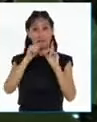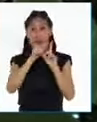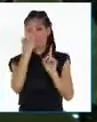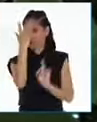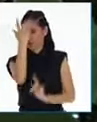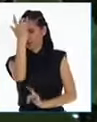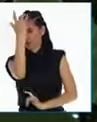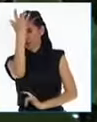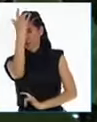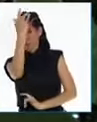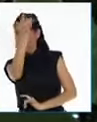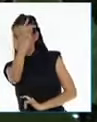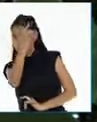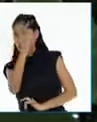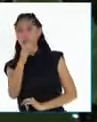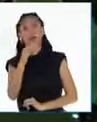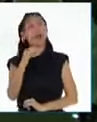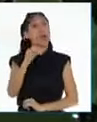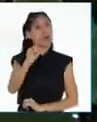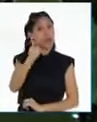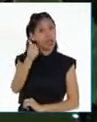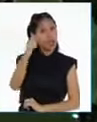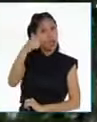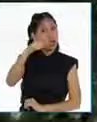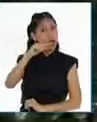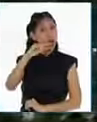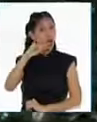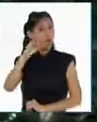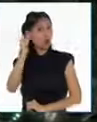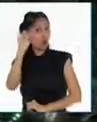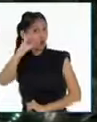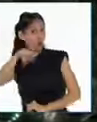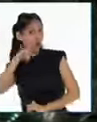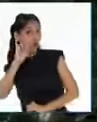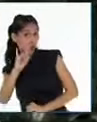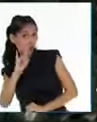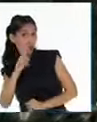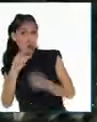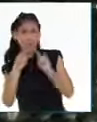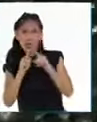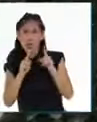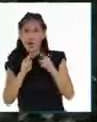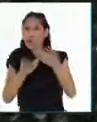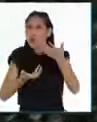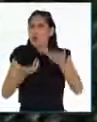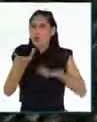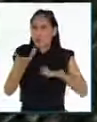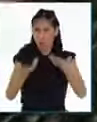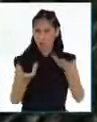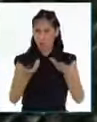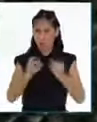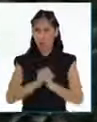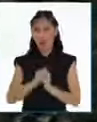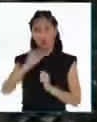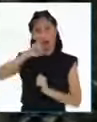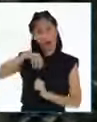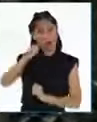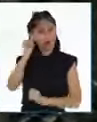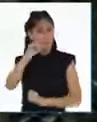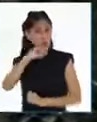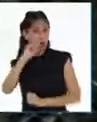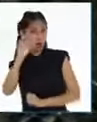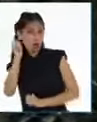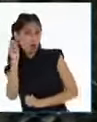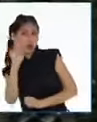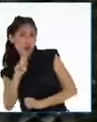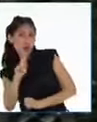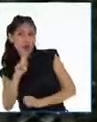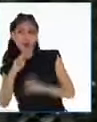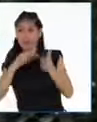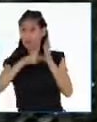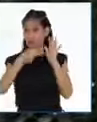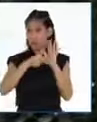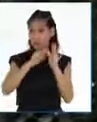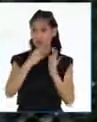en Aguajú. Pero no se confundan. Jaguar en Aguajú significa o se dice cuanca.